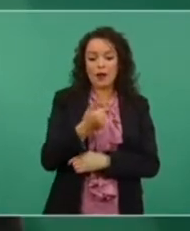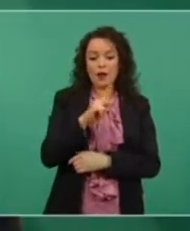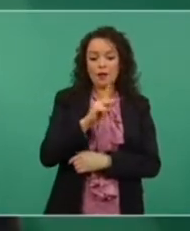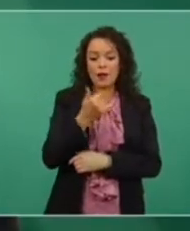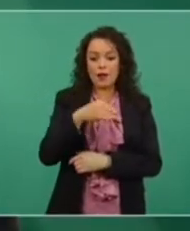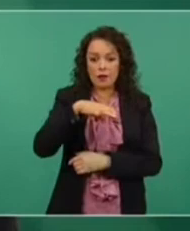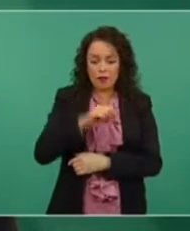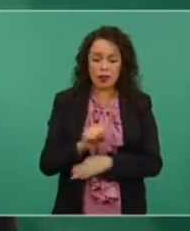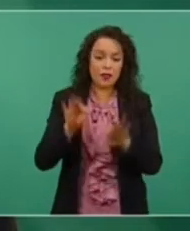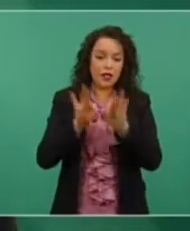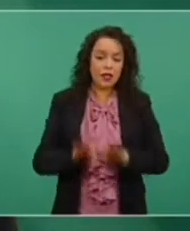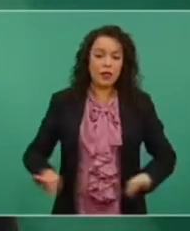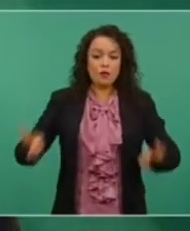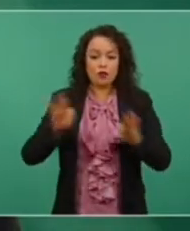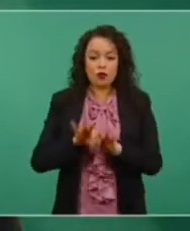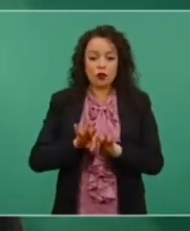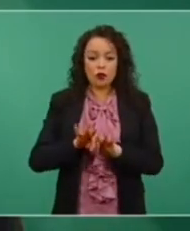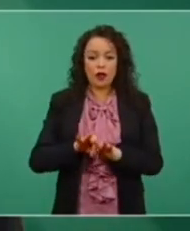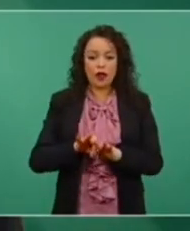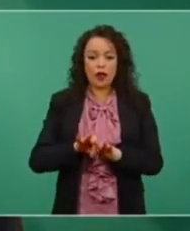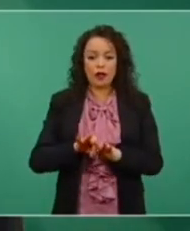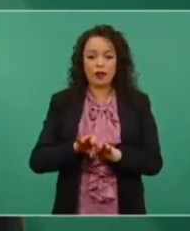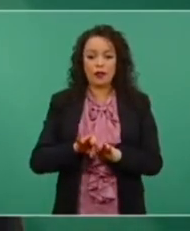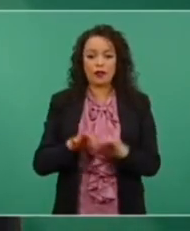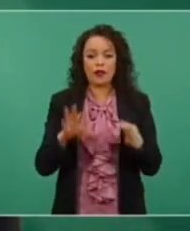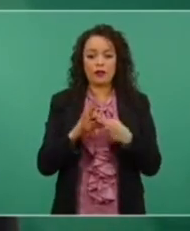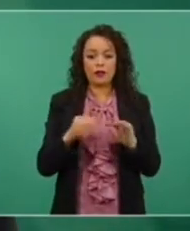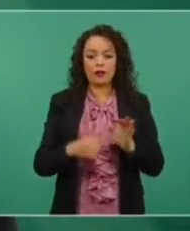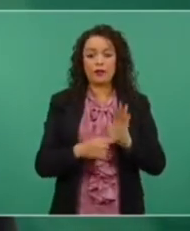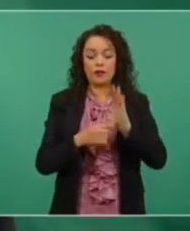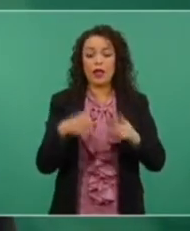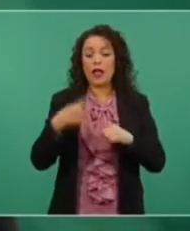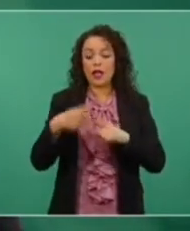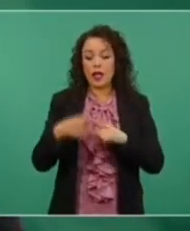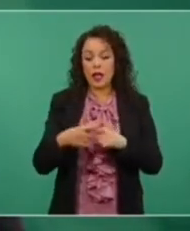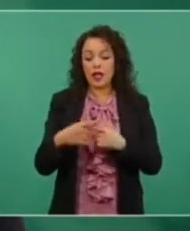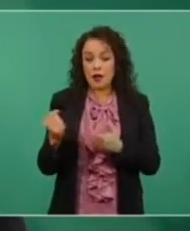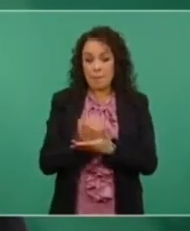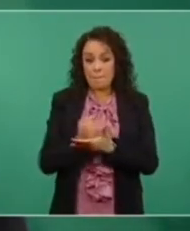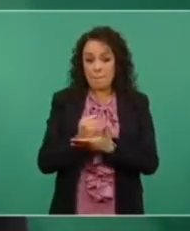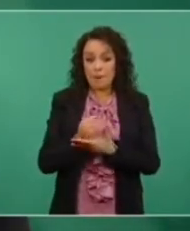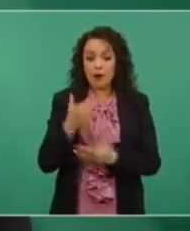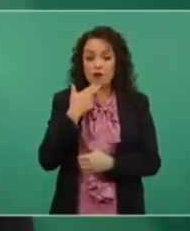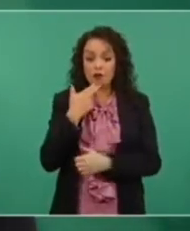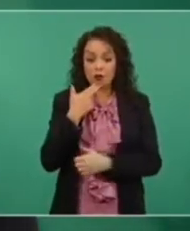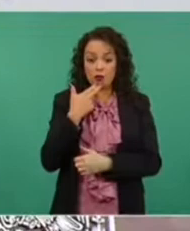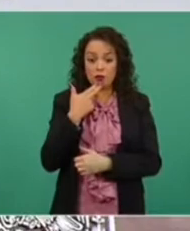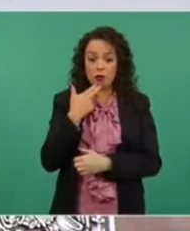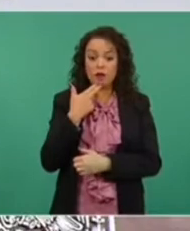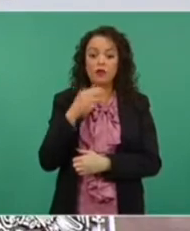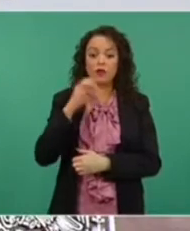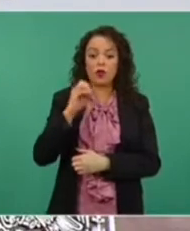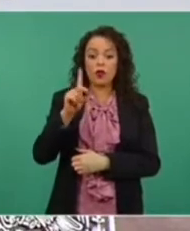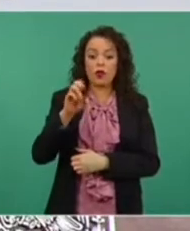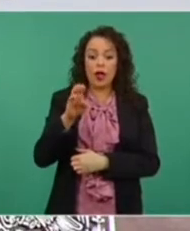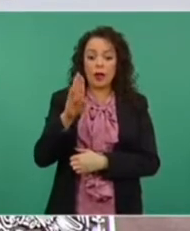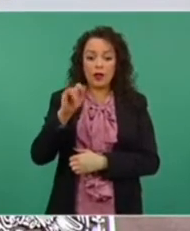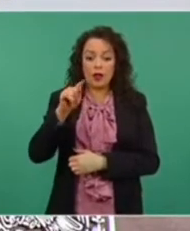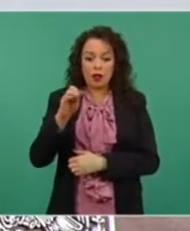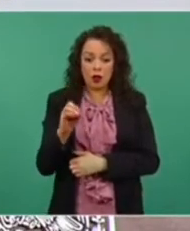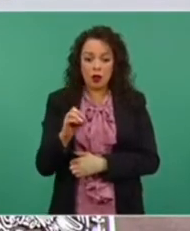importante recalcar que es para quienes pagan con tarjeta de crédito o débito, no incluye las tarjetas